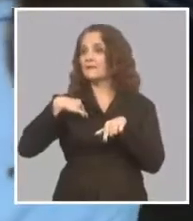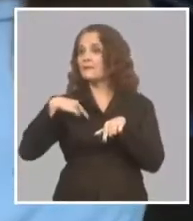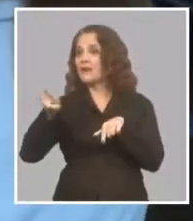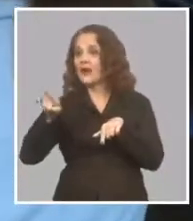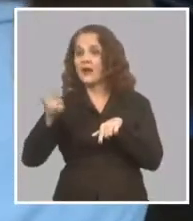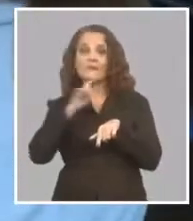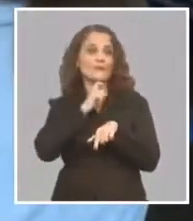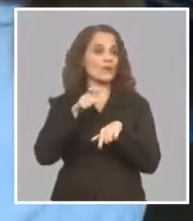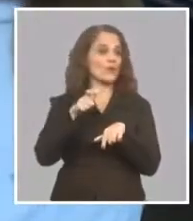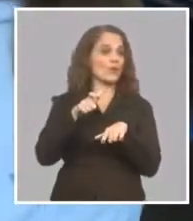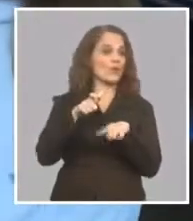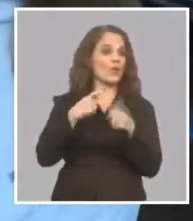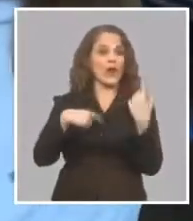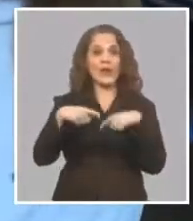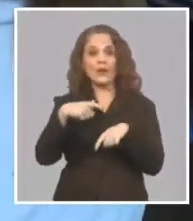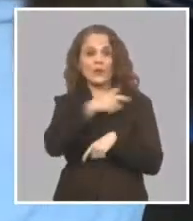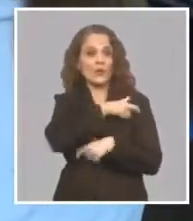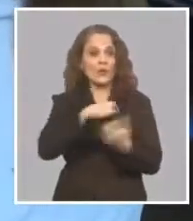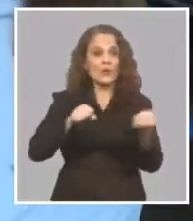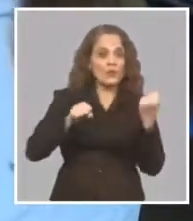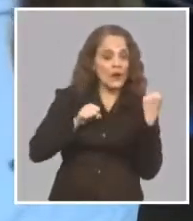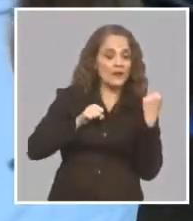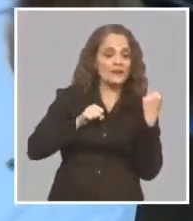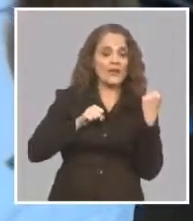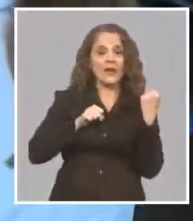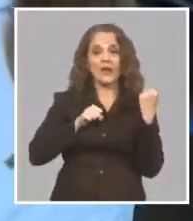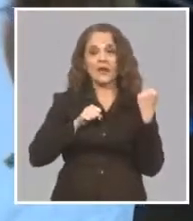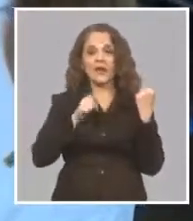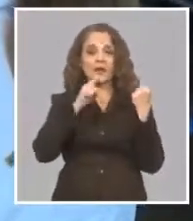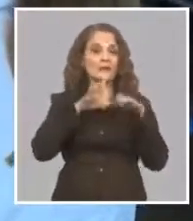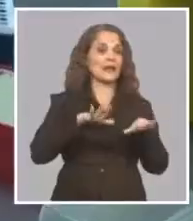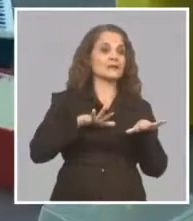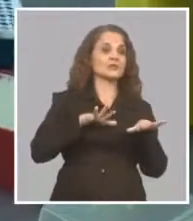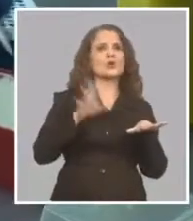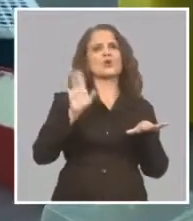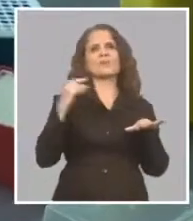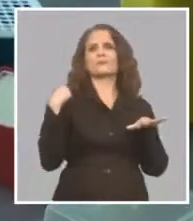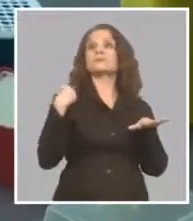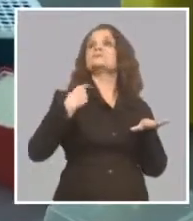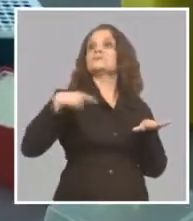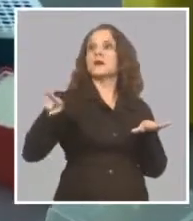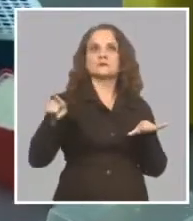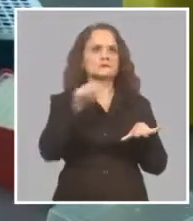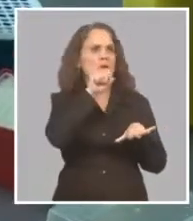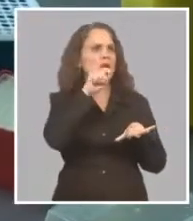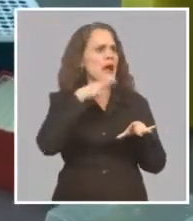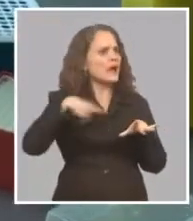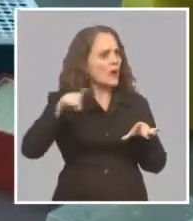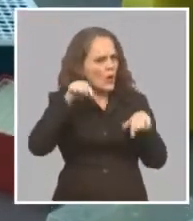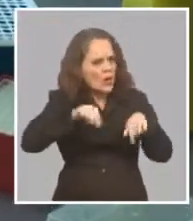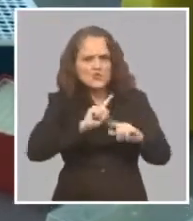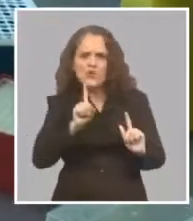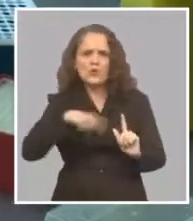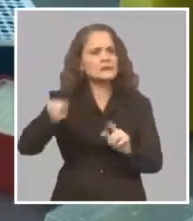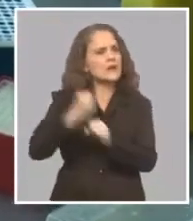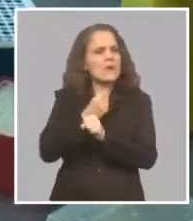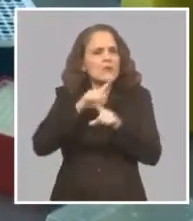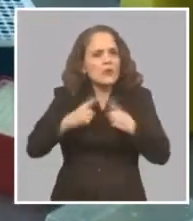Tenemos que venir Porque hace falta por una determinada Y mamá, pero si hoy no te toca ¿Por qué tienes que ir?